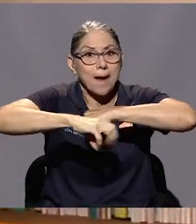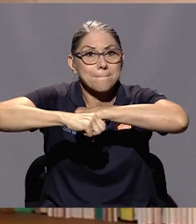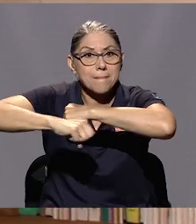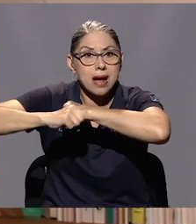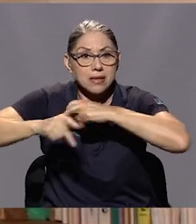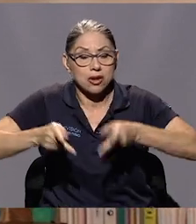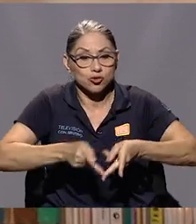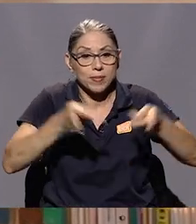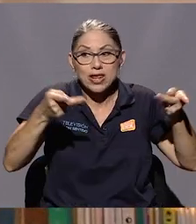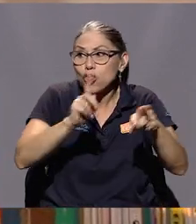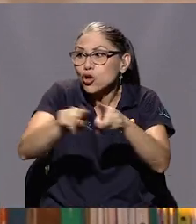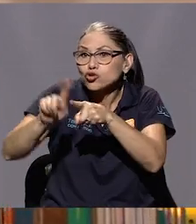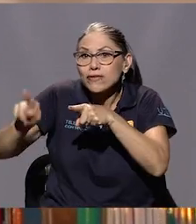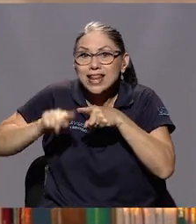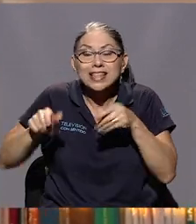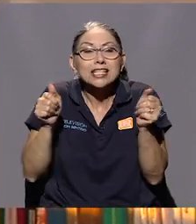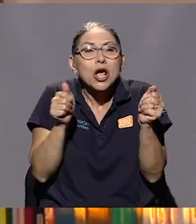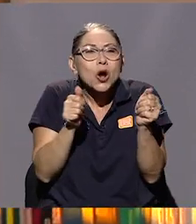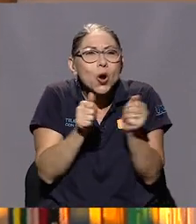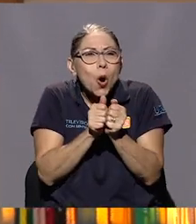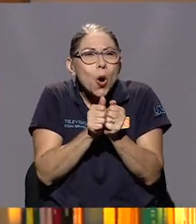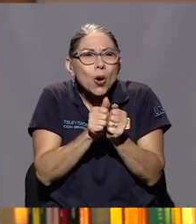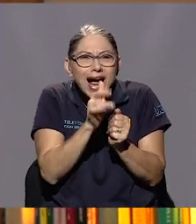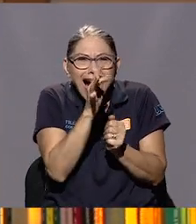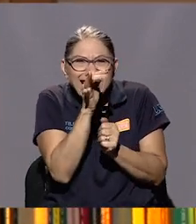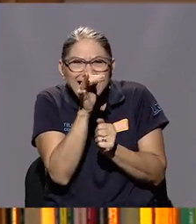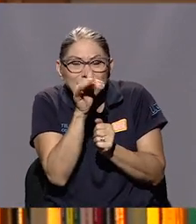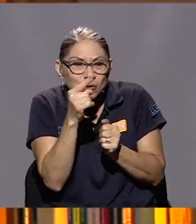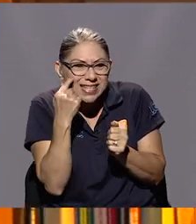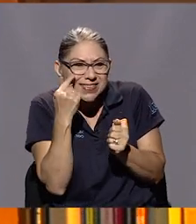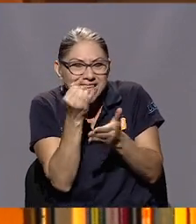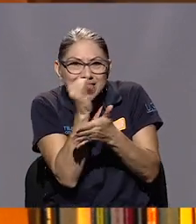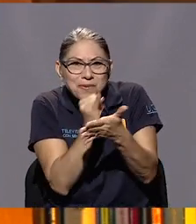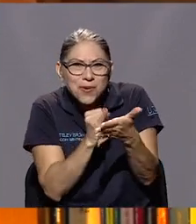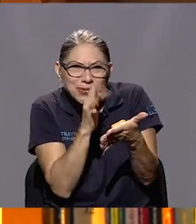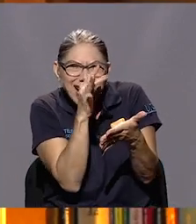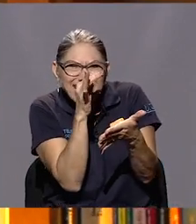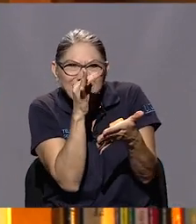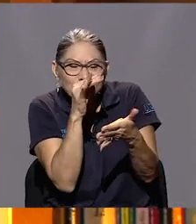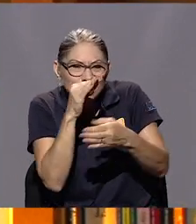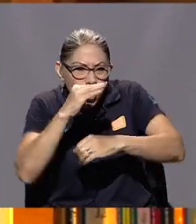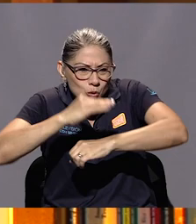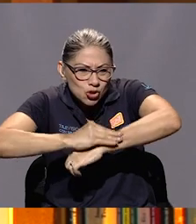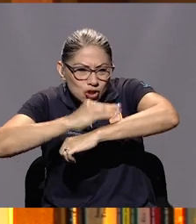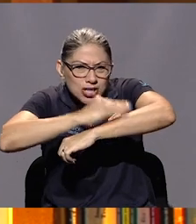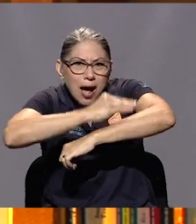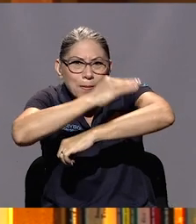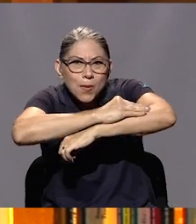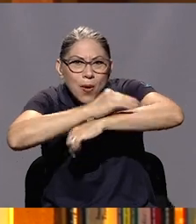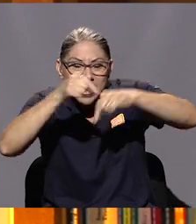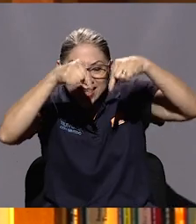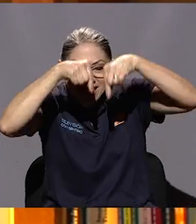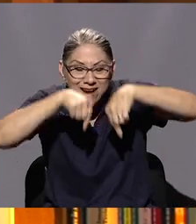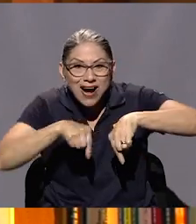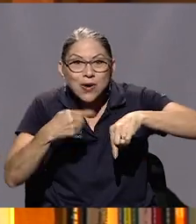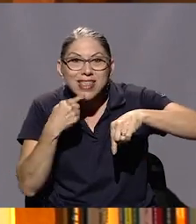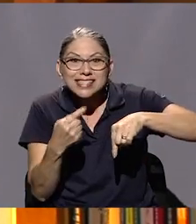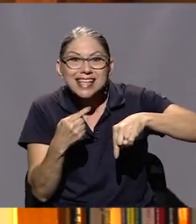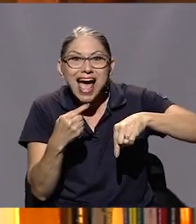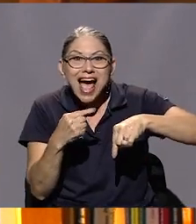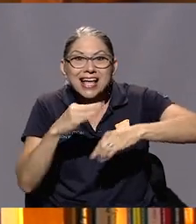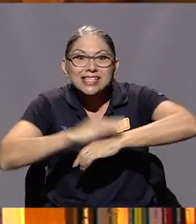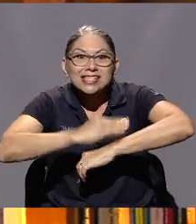periódicos con unas pequeñas caricaturas que sacaban a un sapo, y abajo decía el sapo